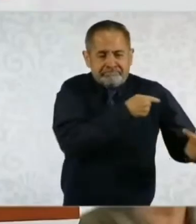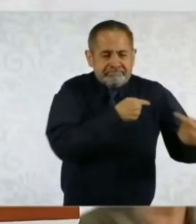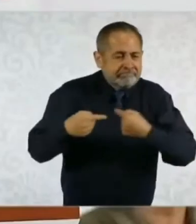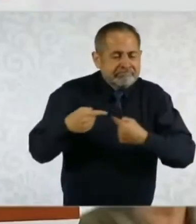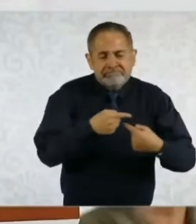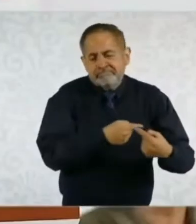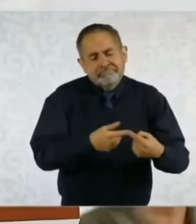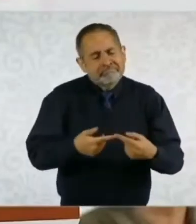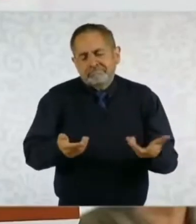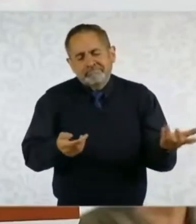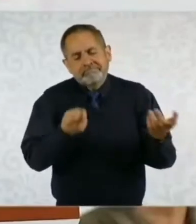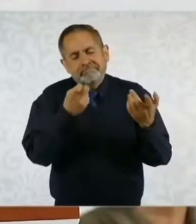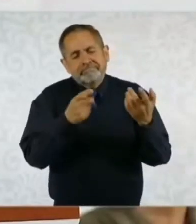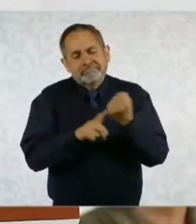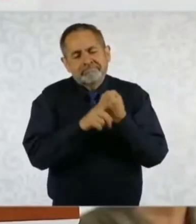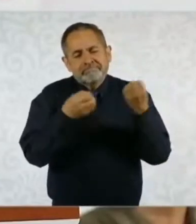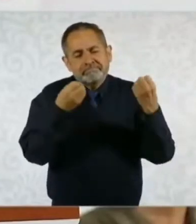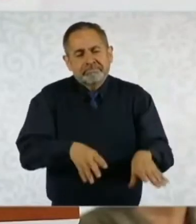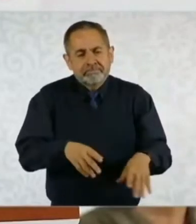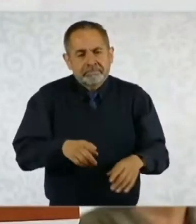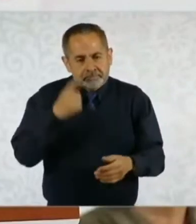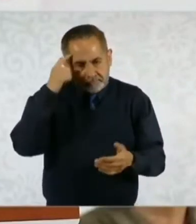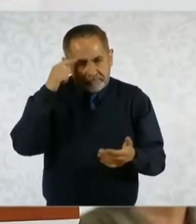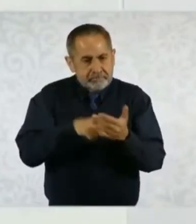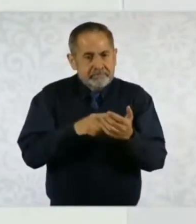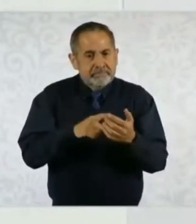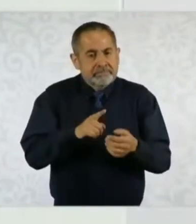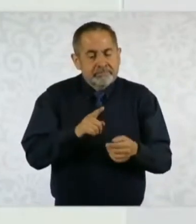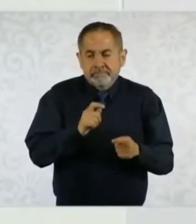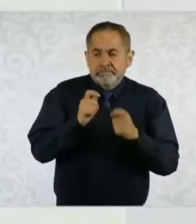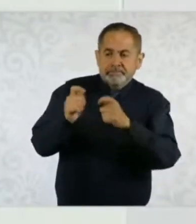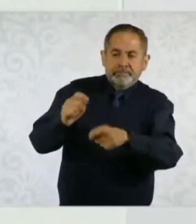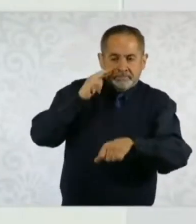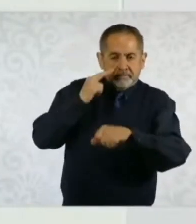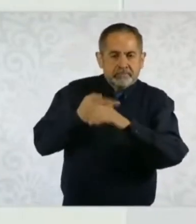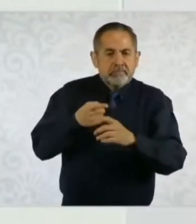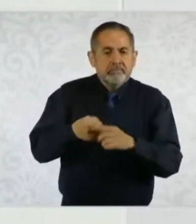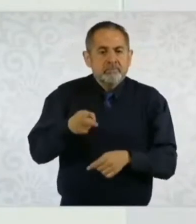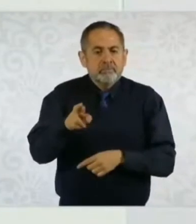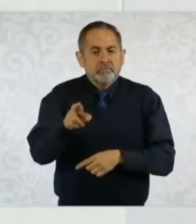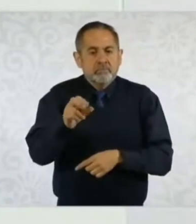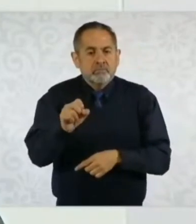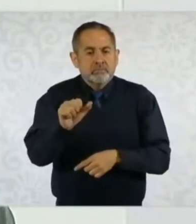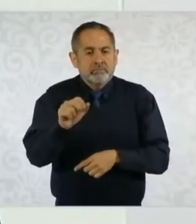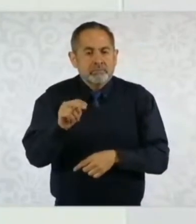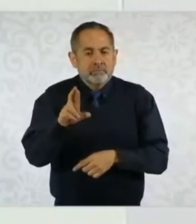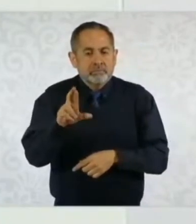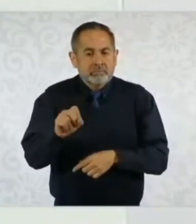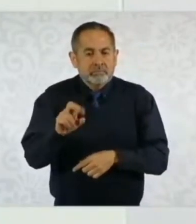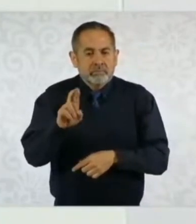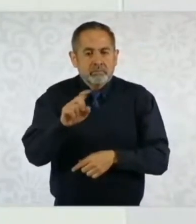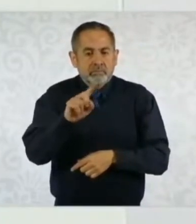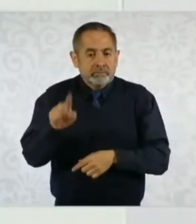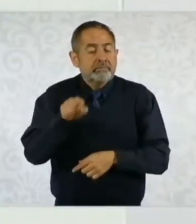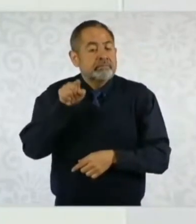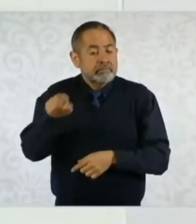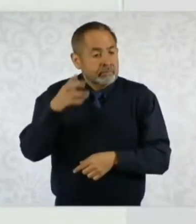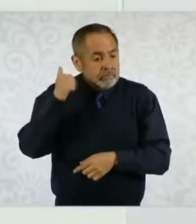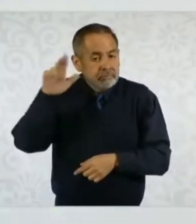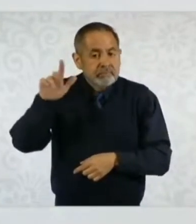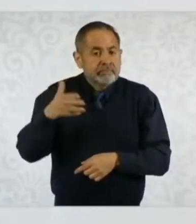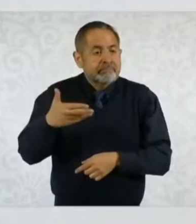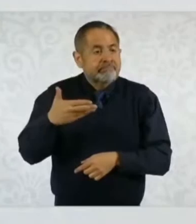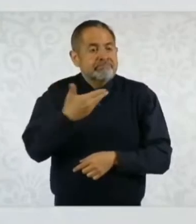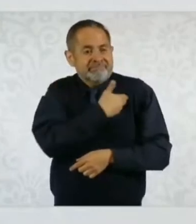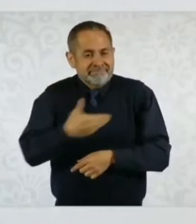Yo creo, y esa es una de las tareas de Rosaura Ruiz, la doctora Rosaura Ruiz, que fue presidenta de la Academia Mexicana